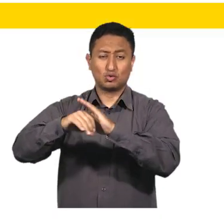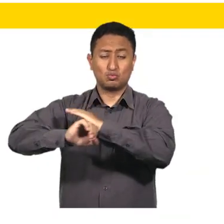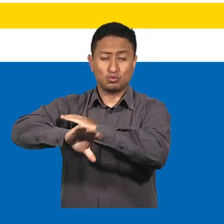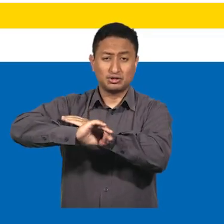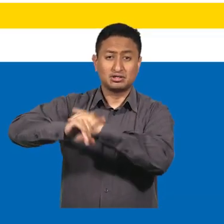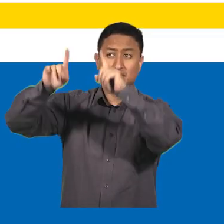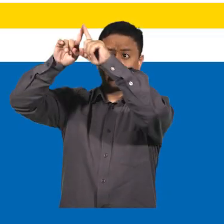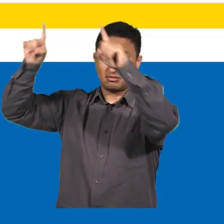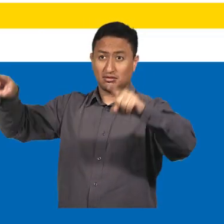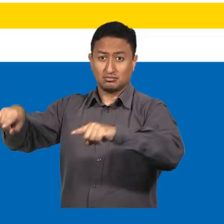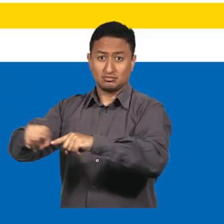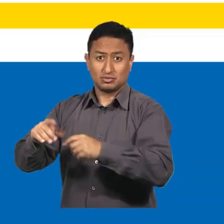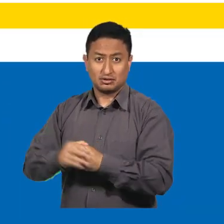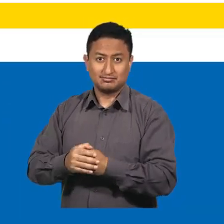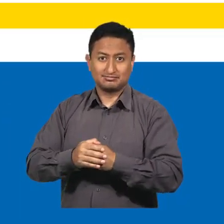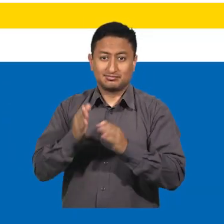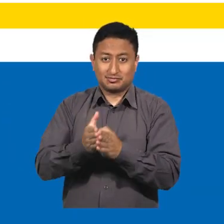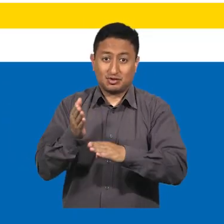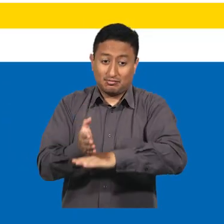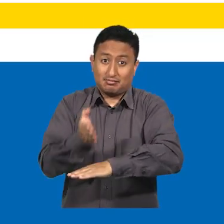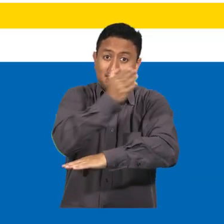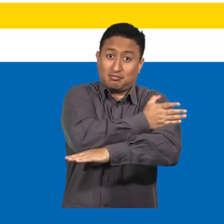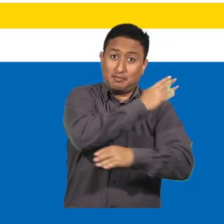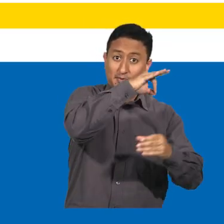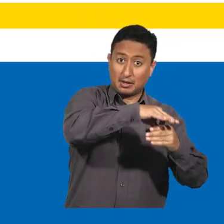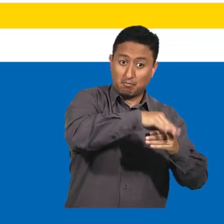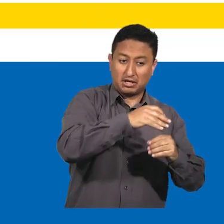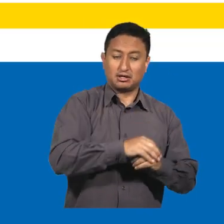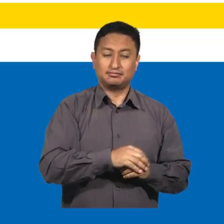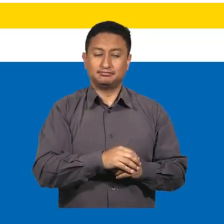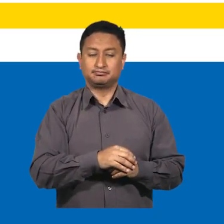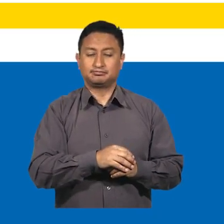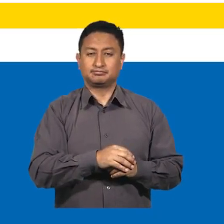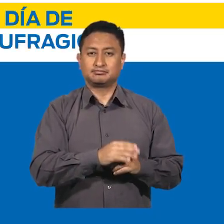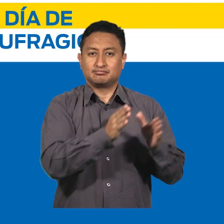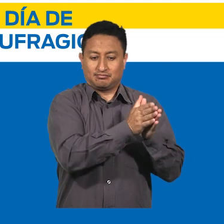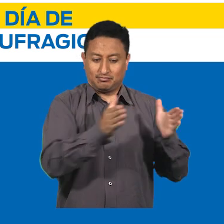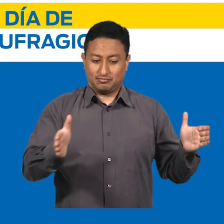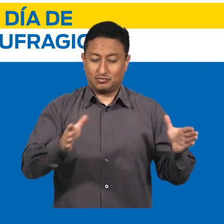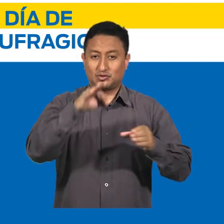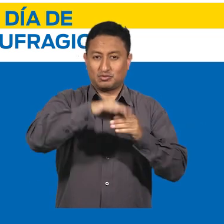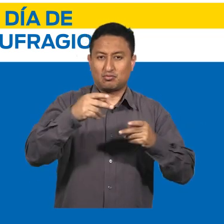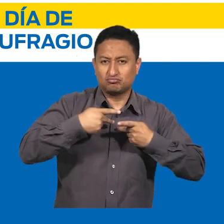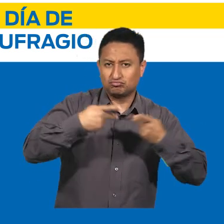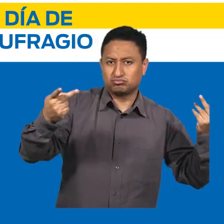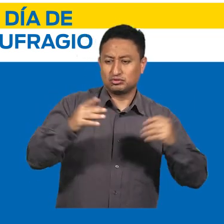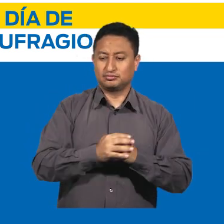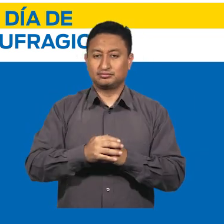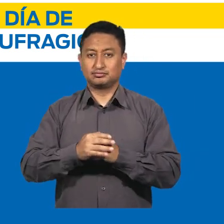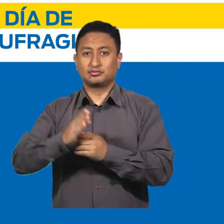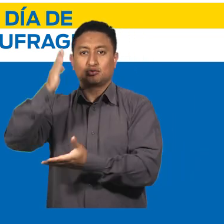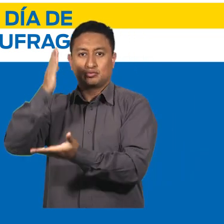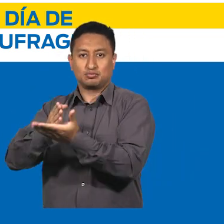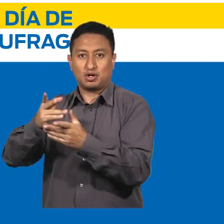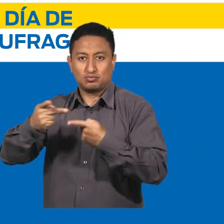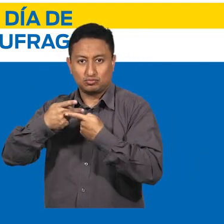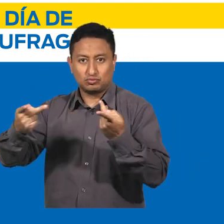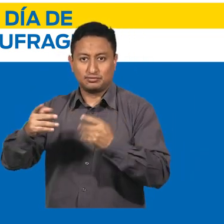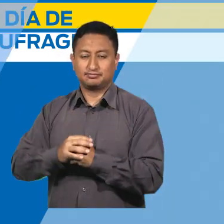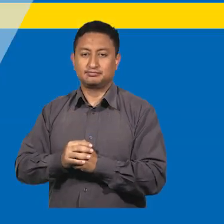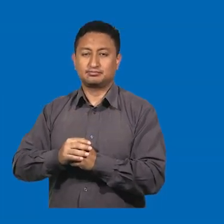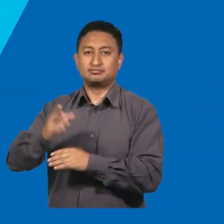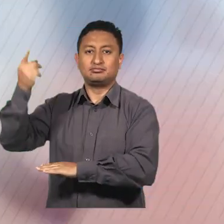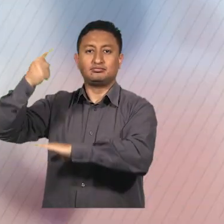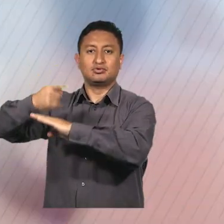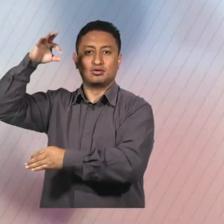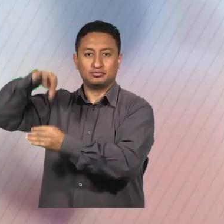y vallas publicitarias durante la campaña anticipada o pre-campaña, campaña electoral, silencio electoral y